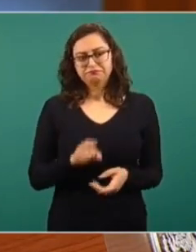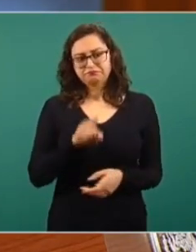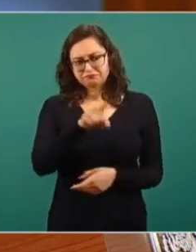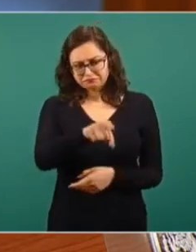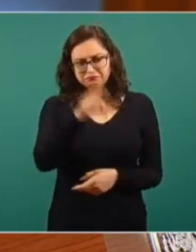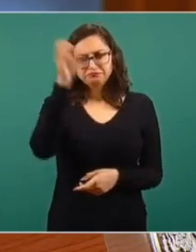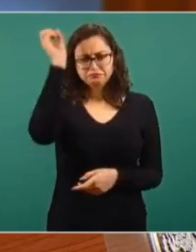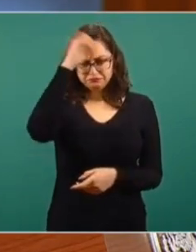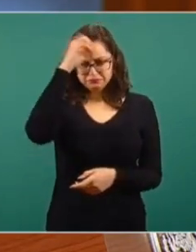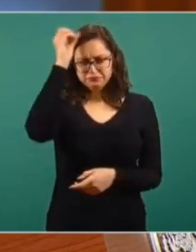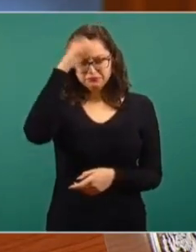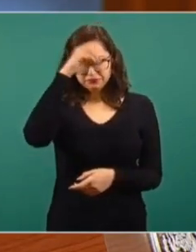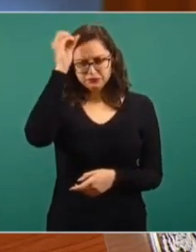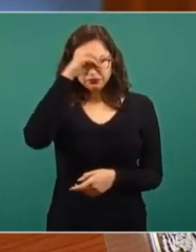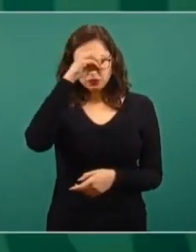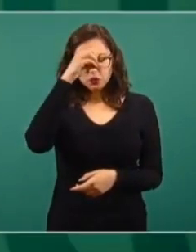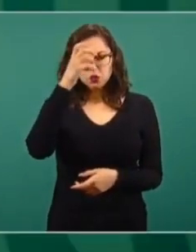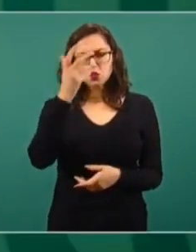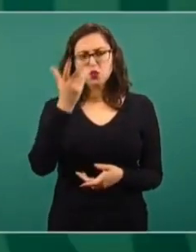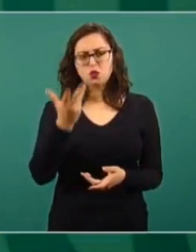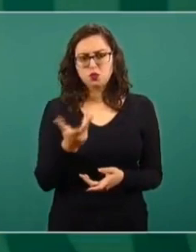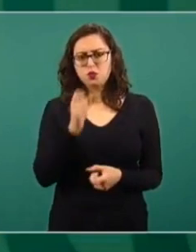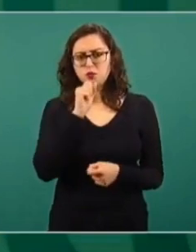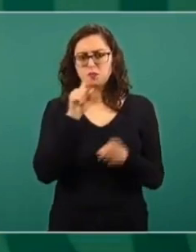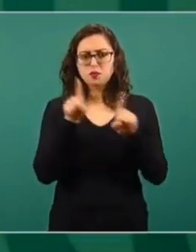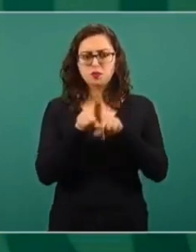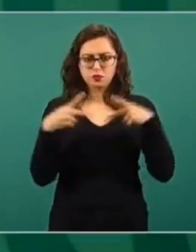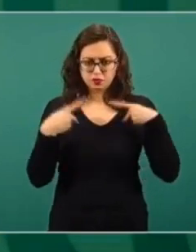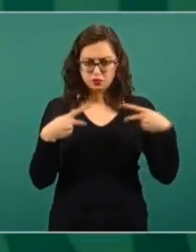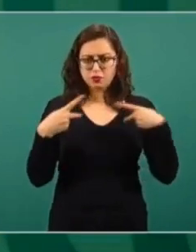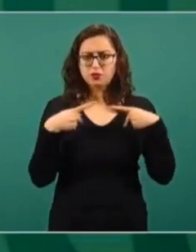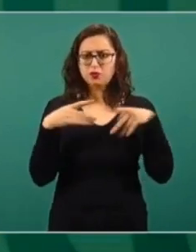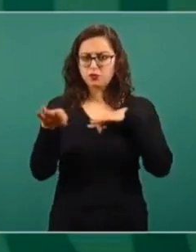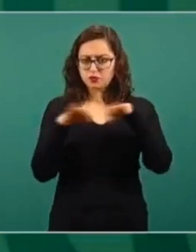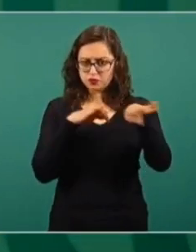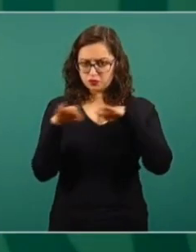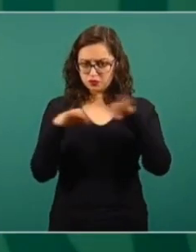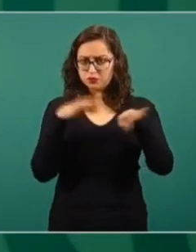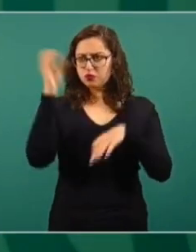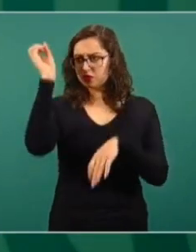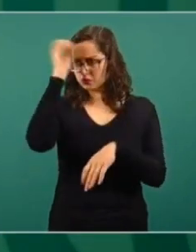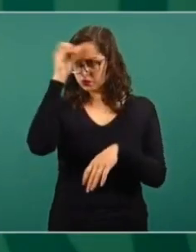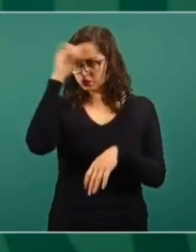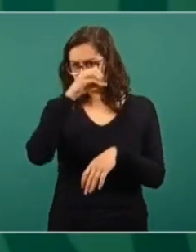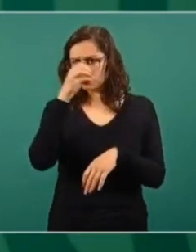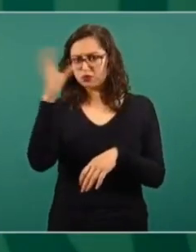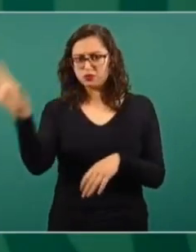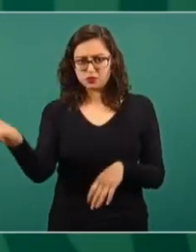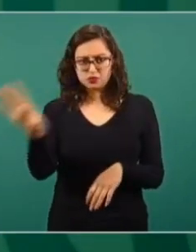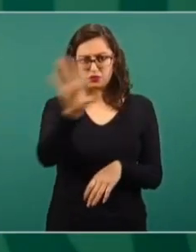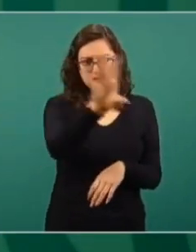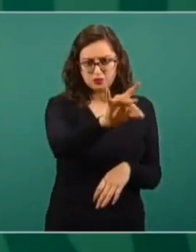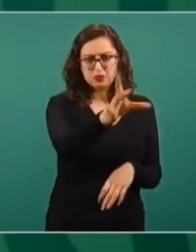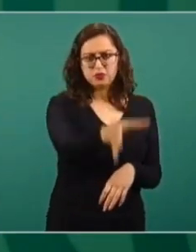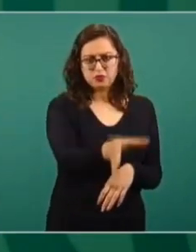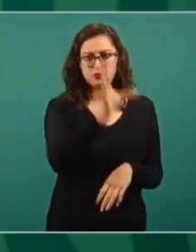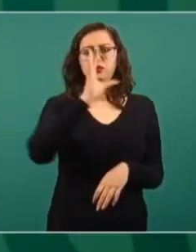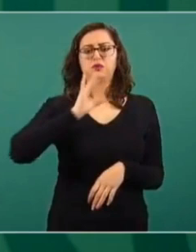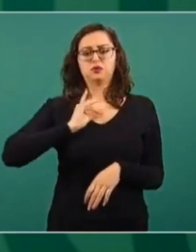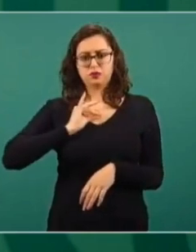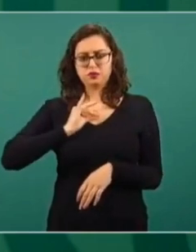la opinión de los trabajadores que a través tuyo presentan esta denuncia,